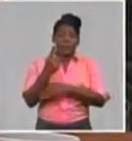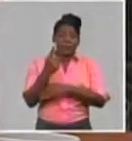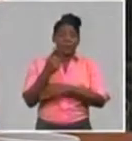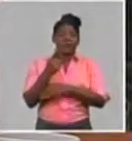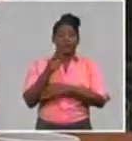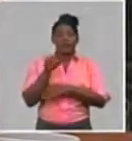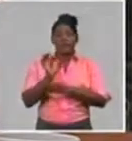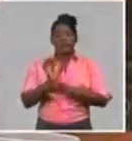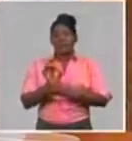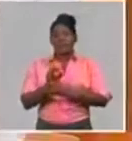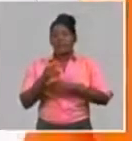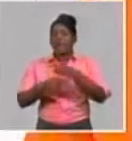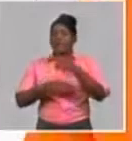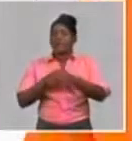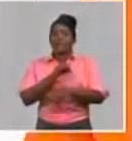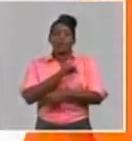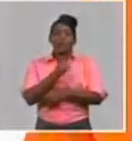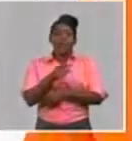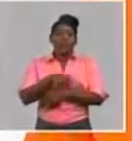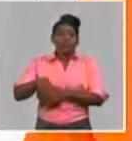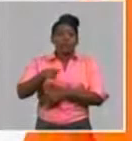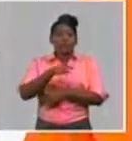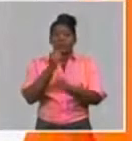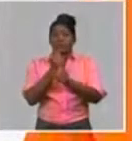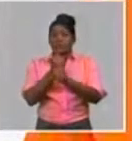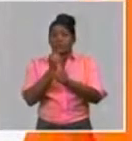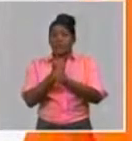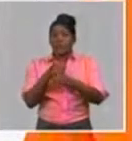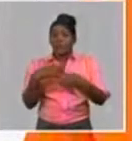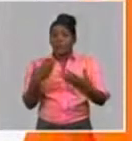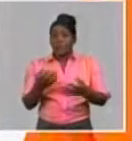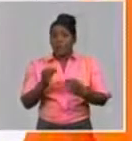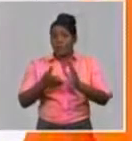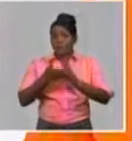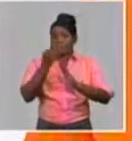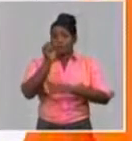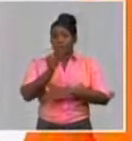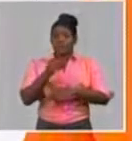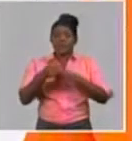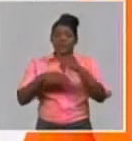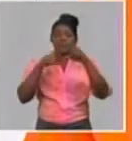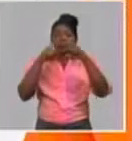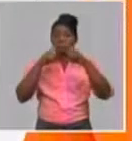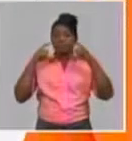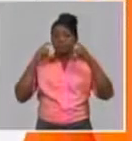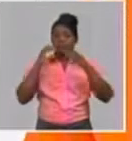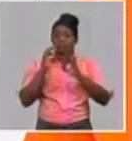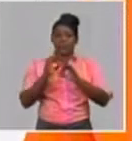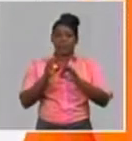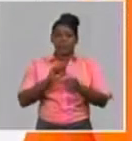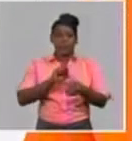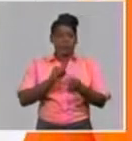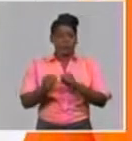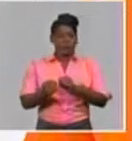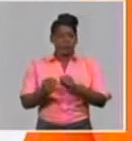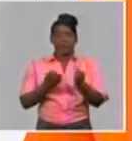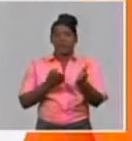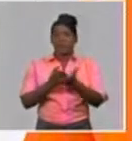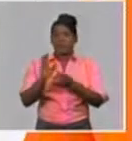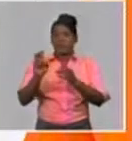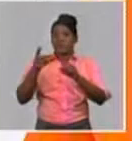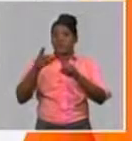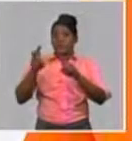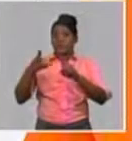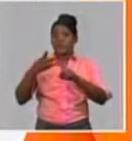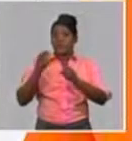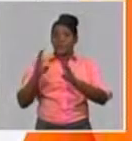supervisar el uso obligatorio del nasobuco para todas las actividades convocadas. Y ya en la segunda y tercera fase, continuar la fiscalización